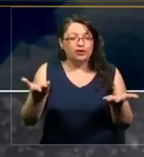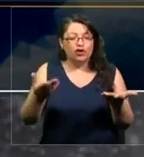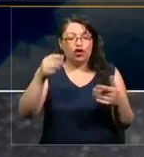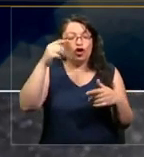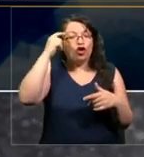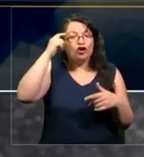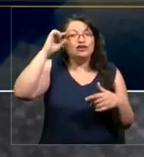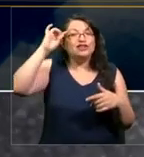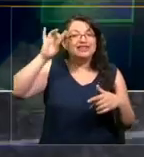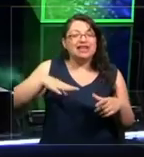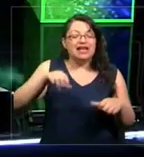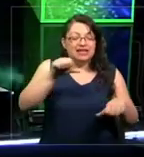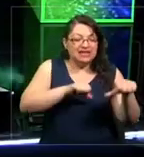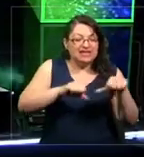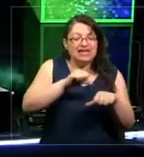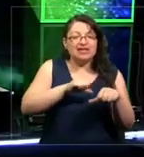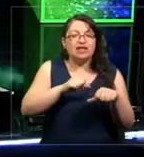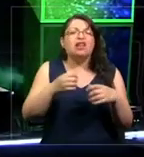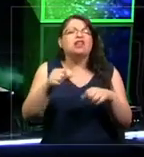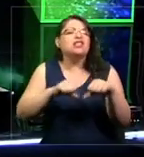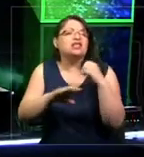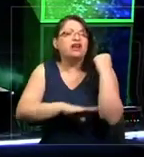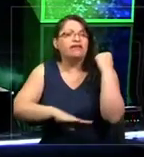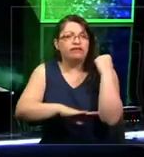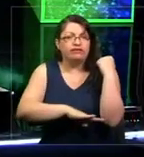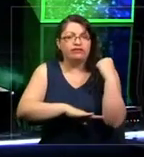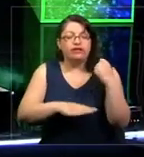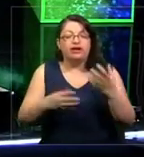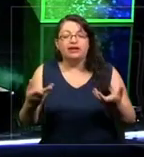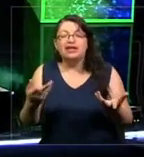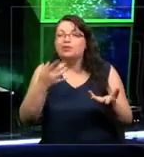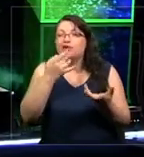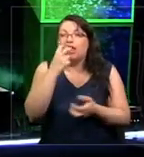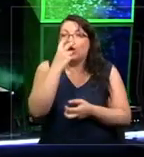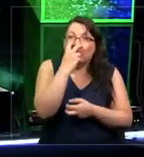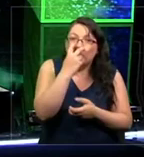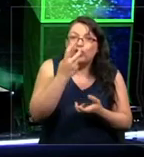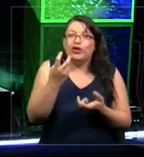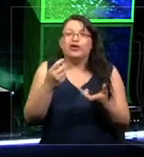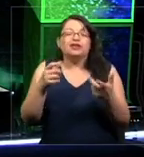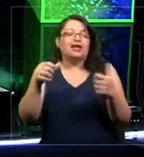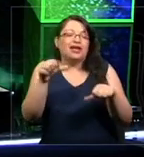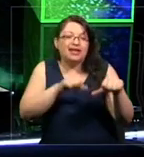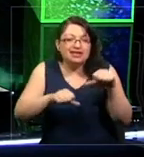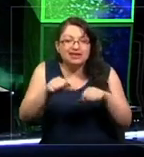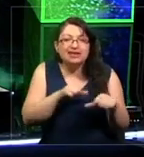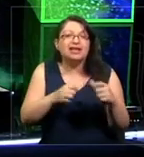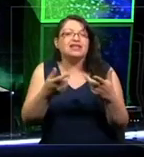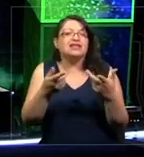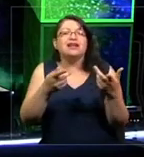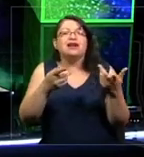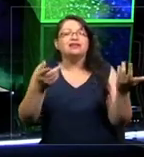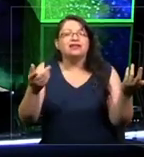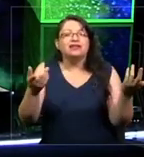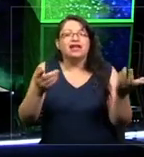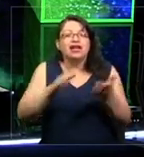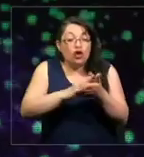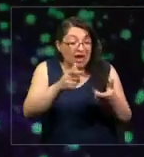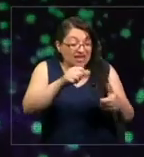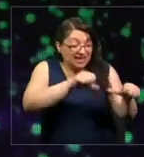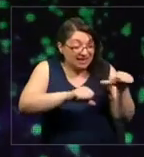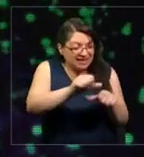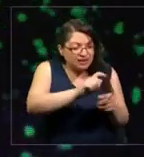científico de ciencia básica, por curiosidad, de ciencia aplicada, de traducir esa